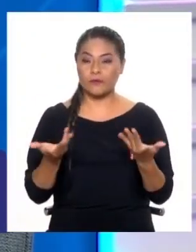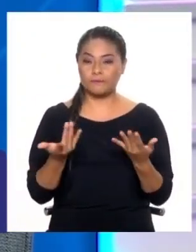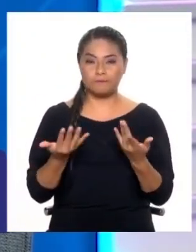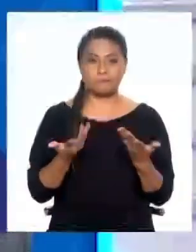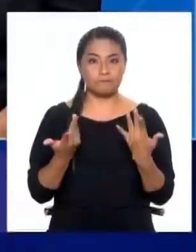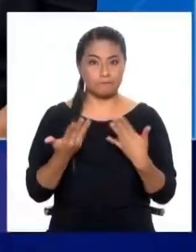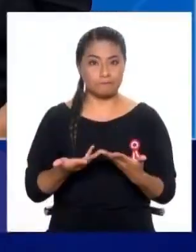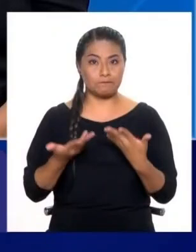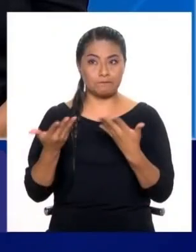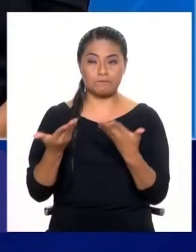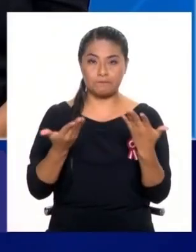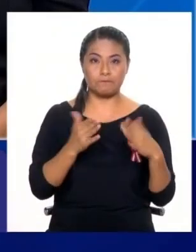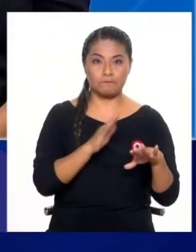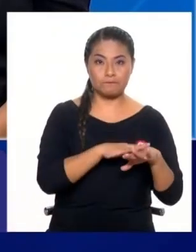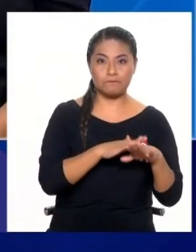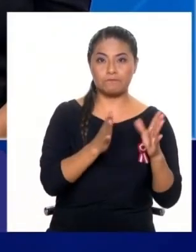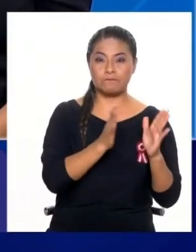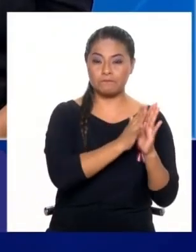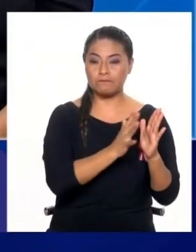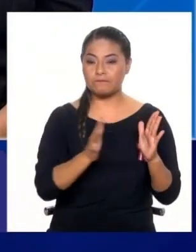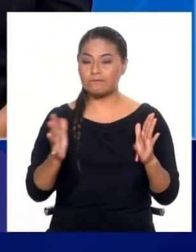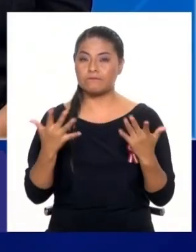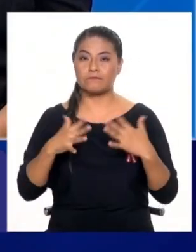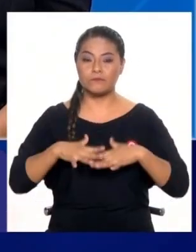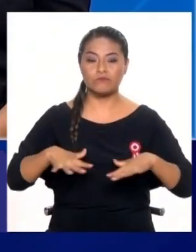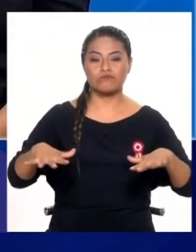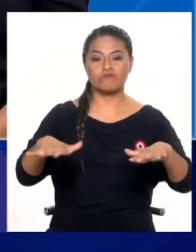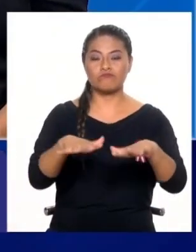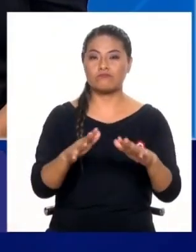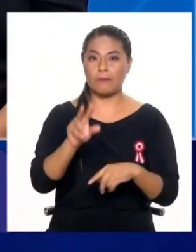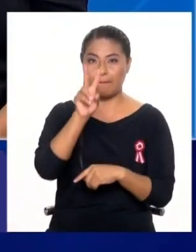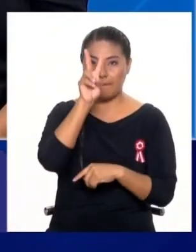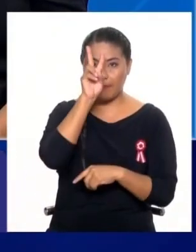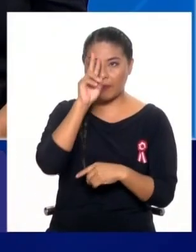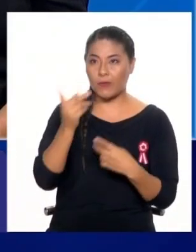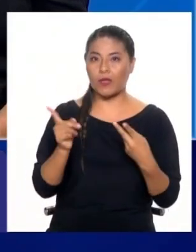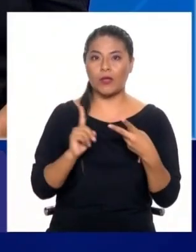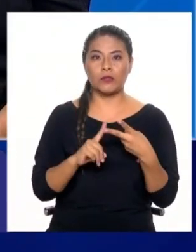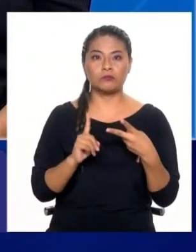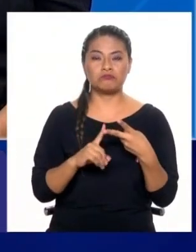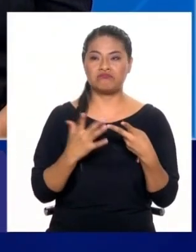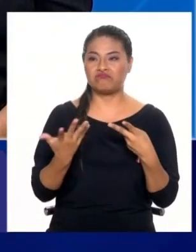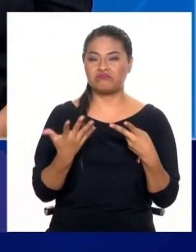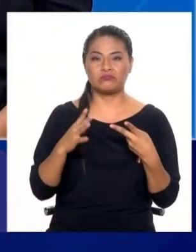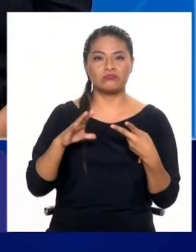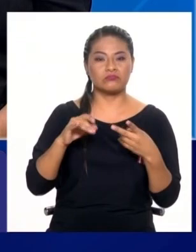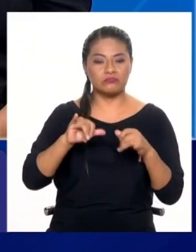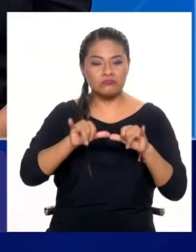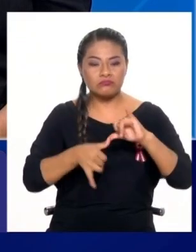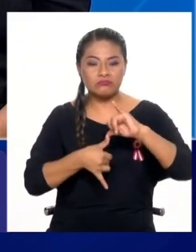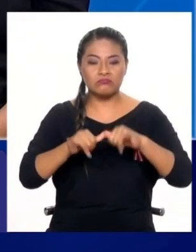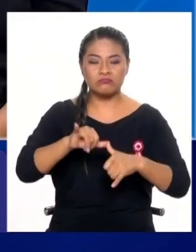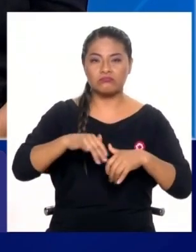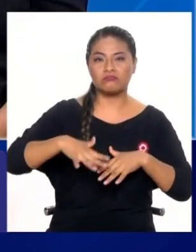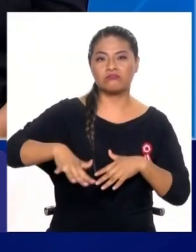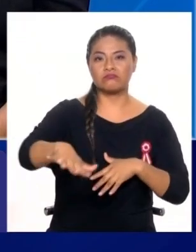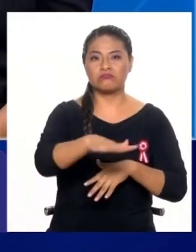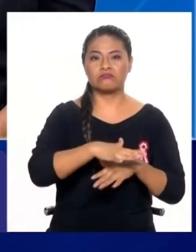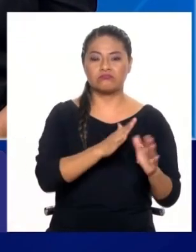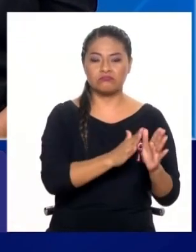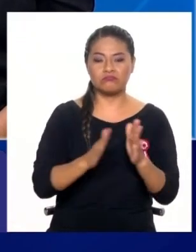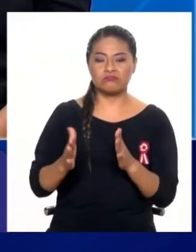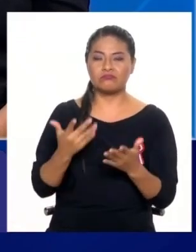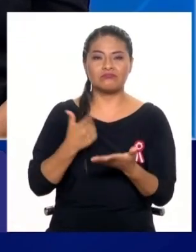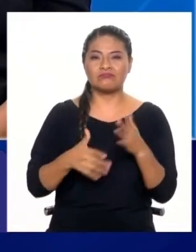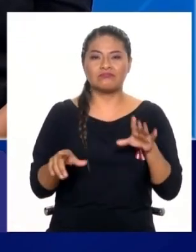organizar bien el suelo en el Perú? ¿Temas cartográficos? ¿Hay un problema de ordenamiento?